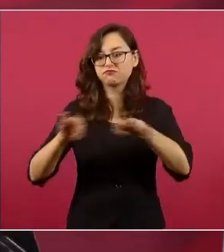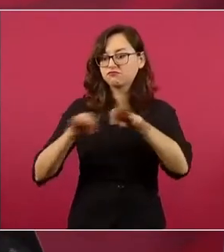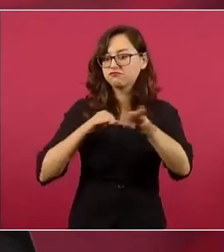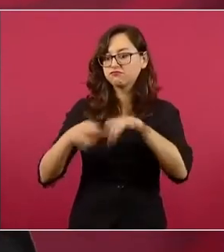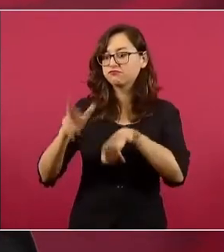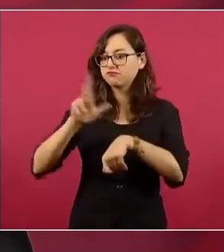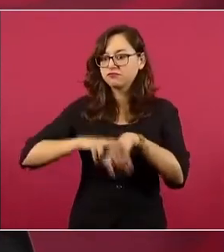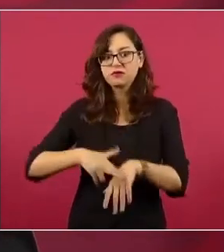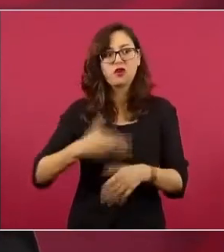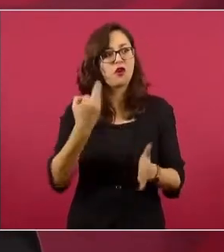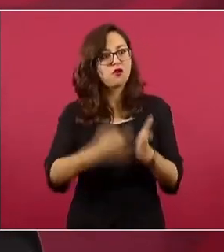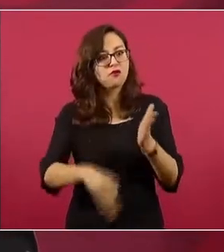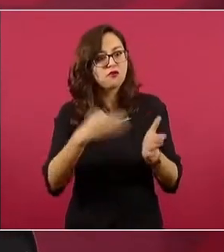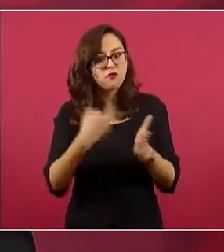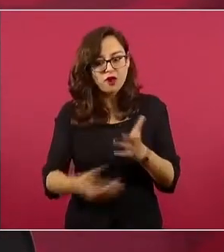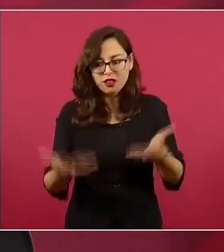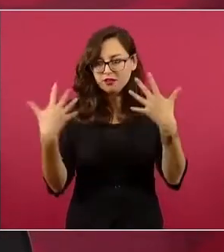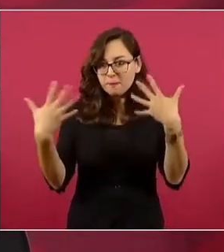producir